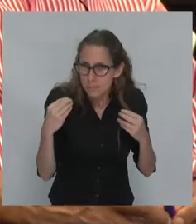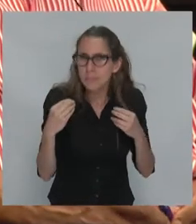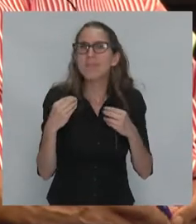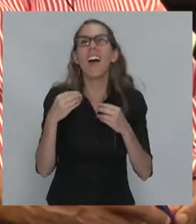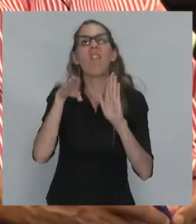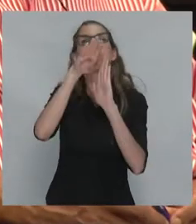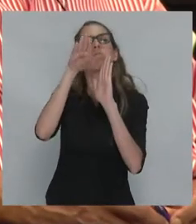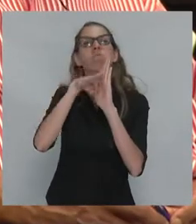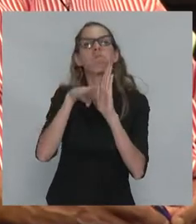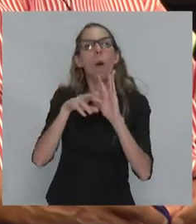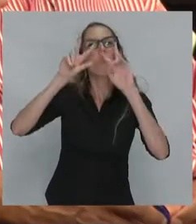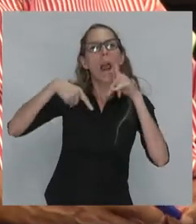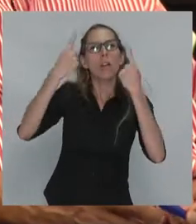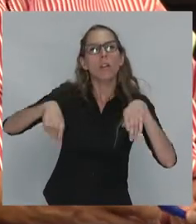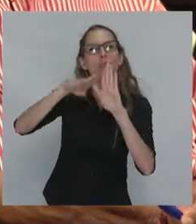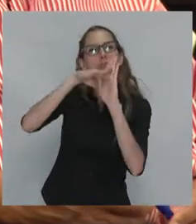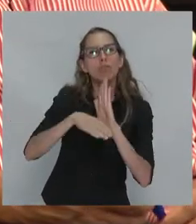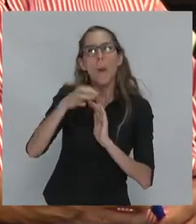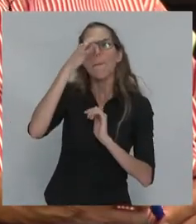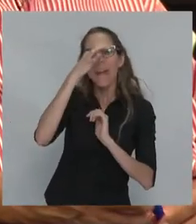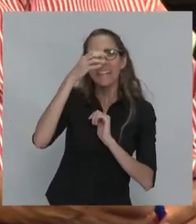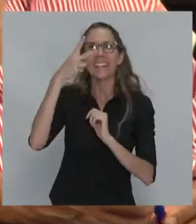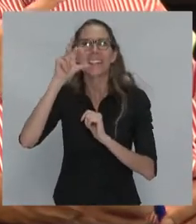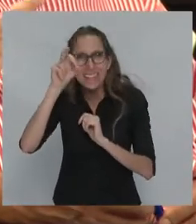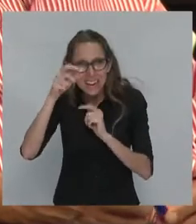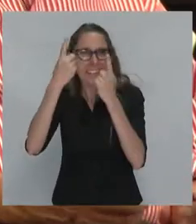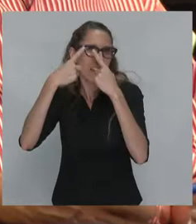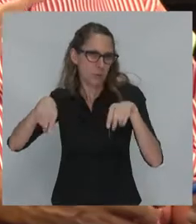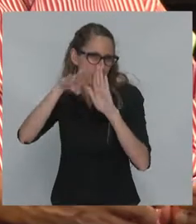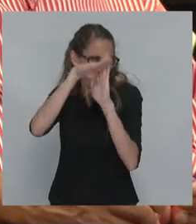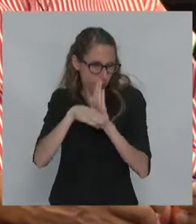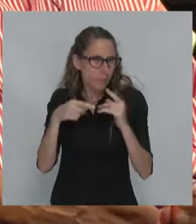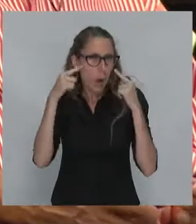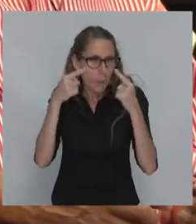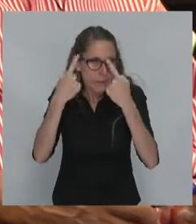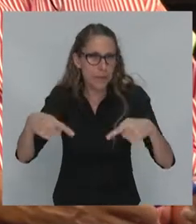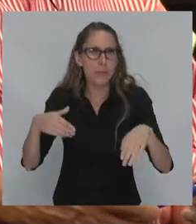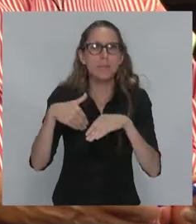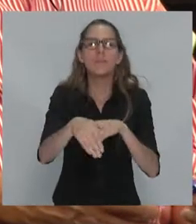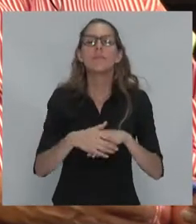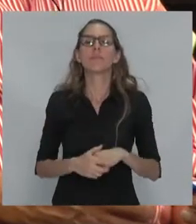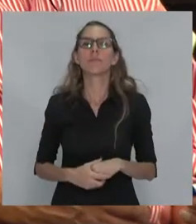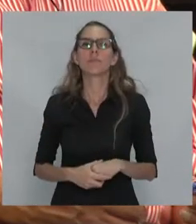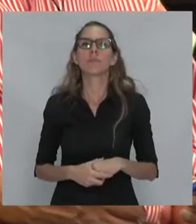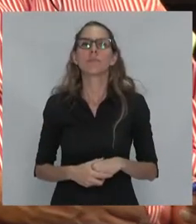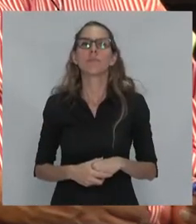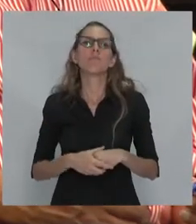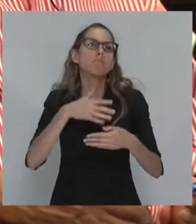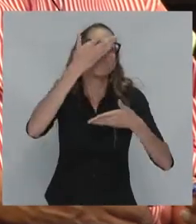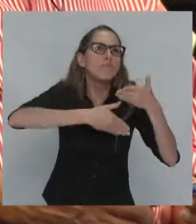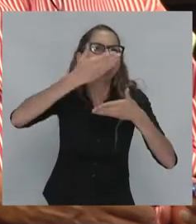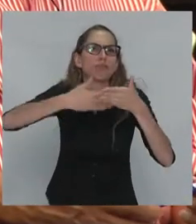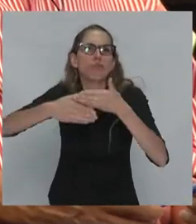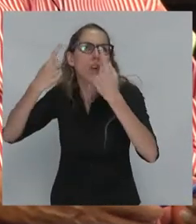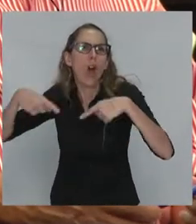2030, de los documentos, el Global Stability Report, el Financial Fiscal Monitor, todos los documentos